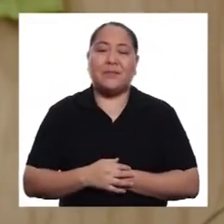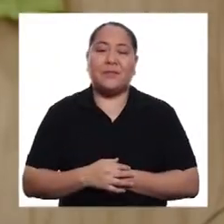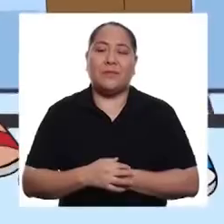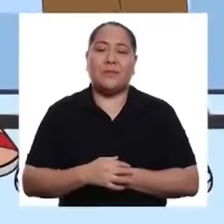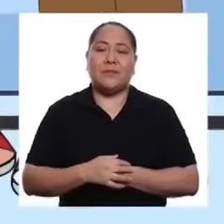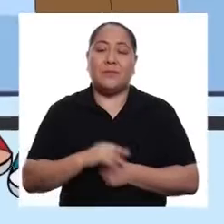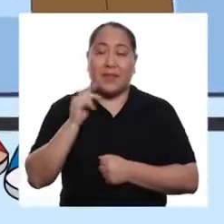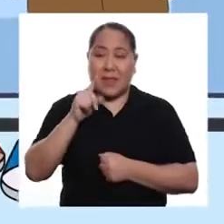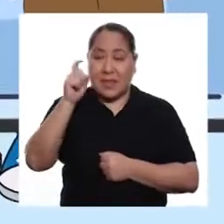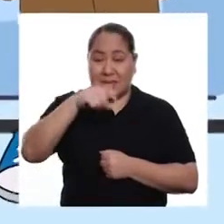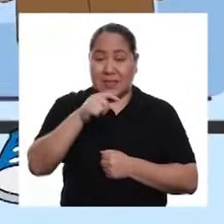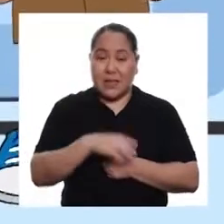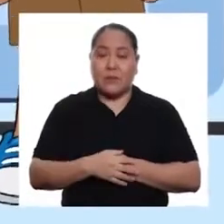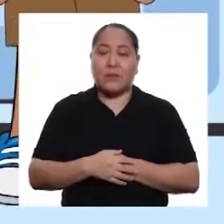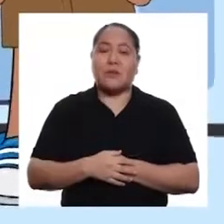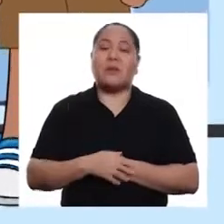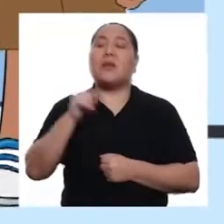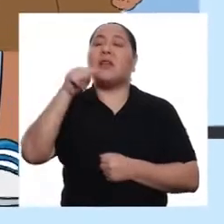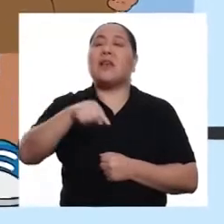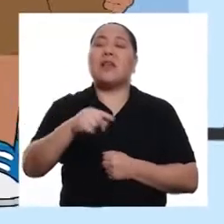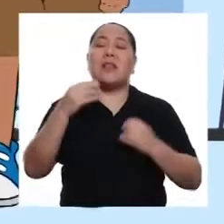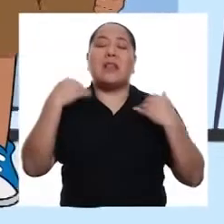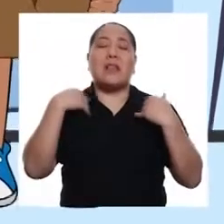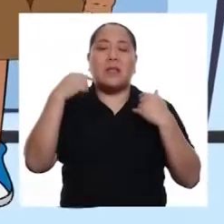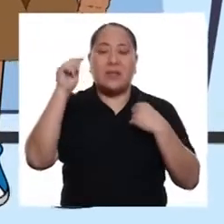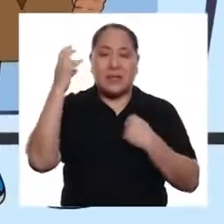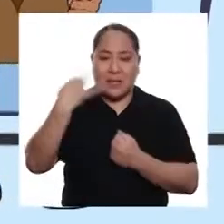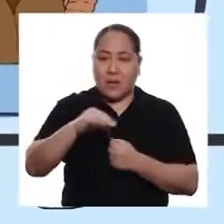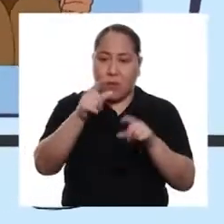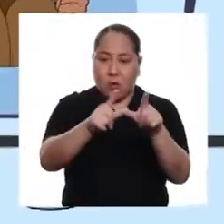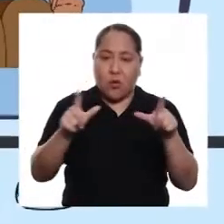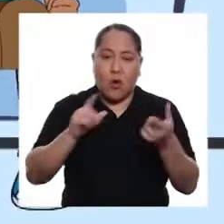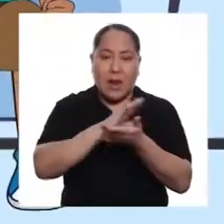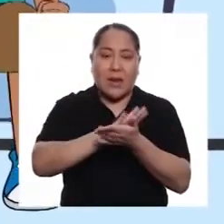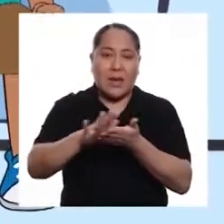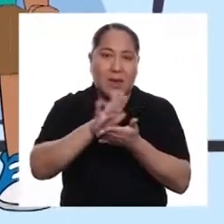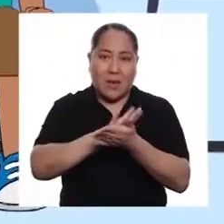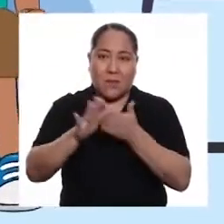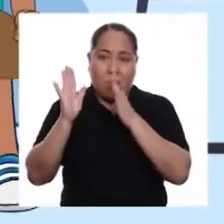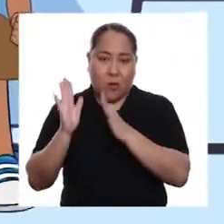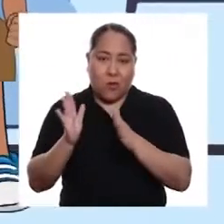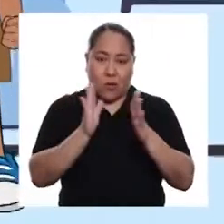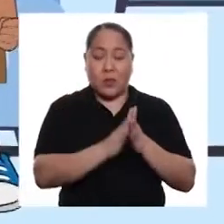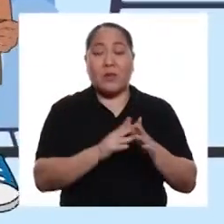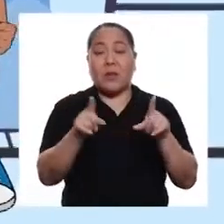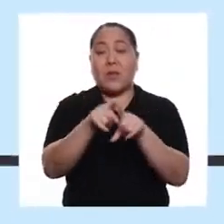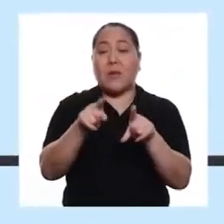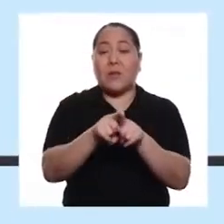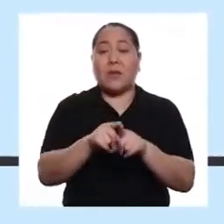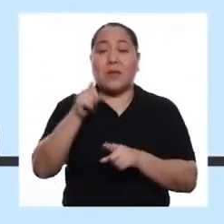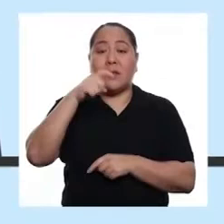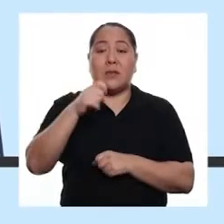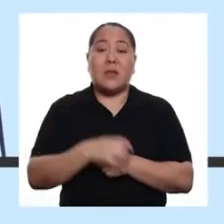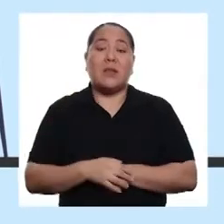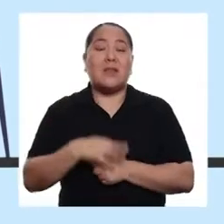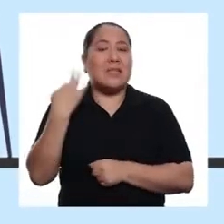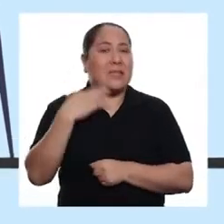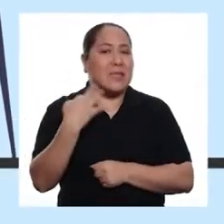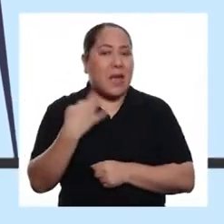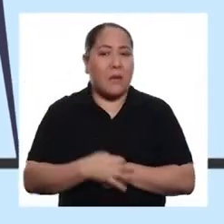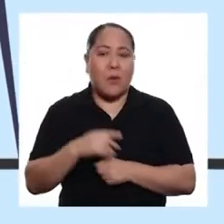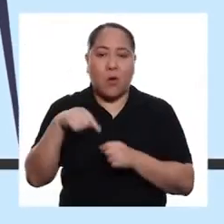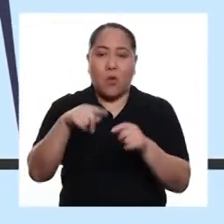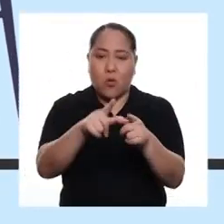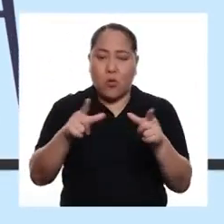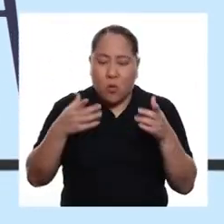Nati! Debemos tenerlas siempre en un lugar limpio y ordenado. Además, debemos